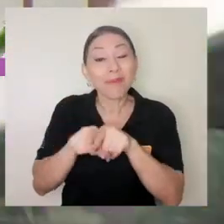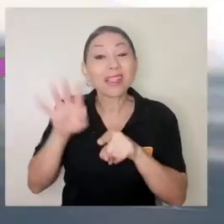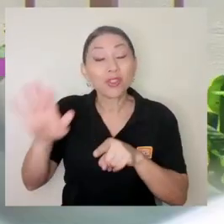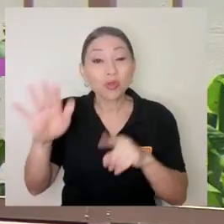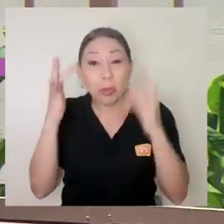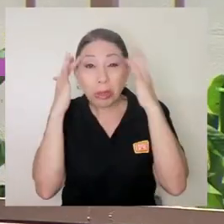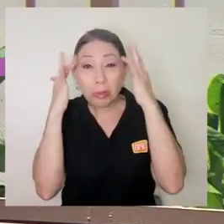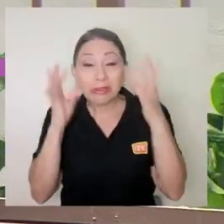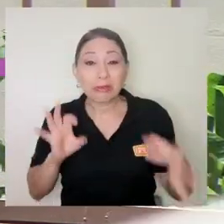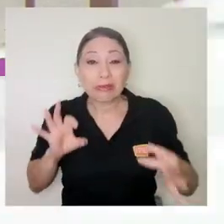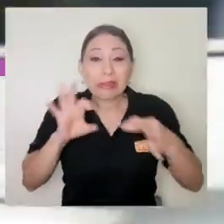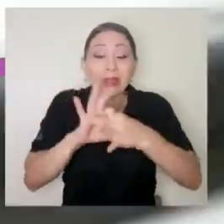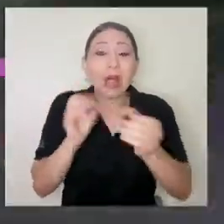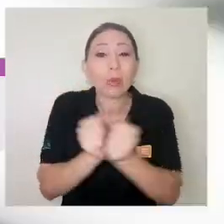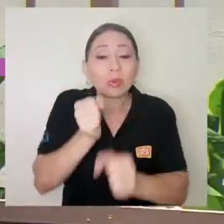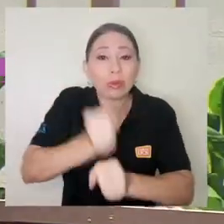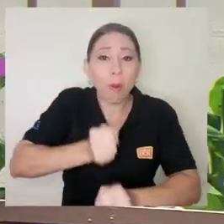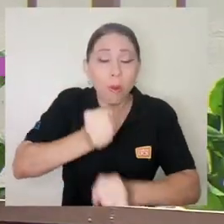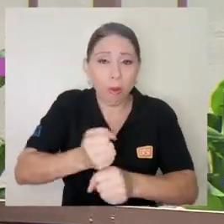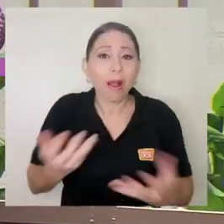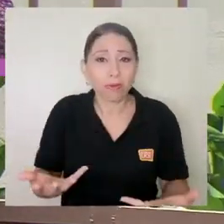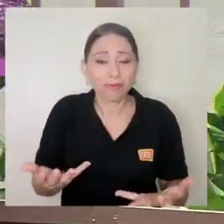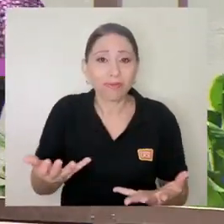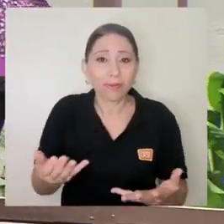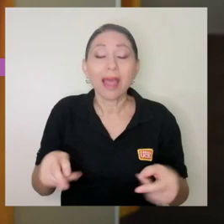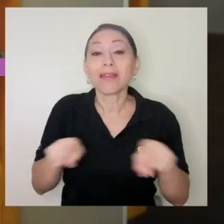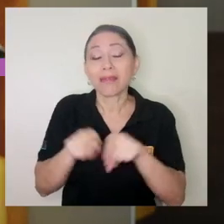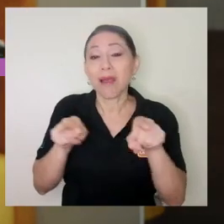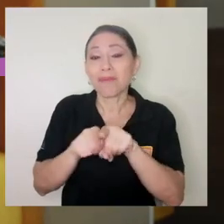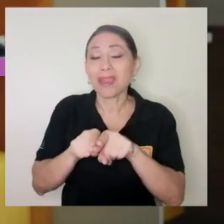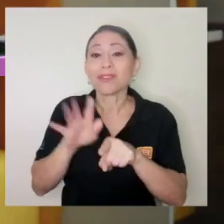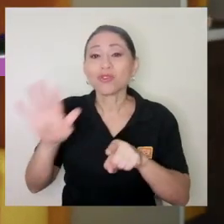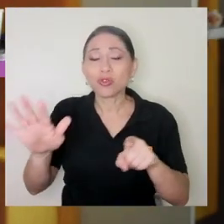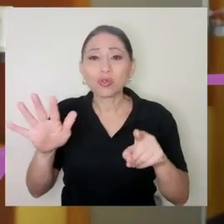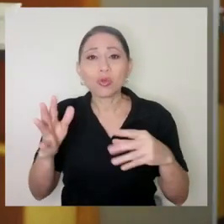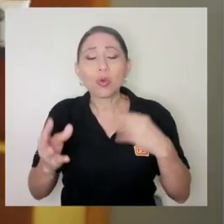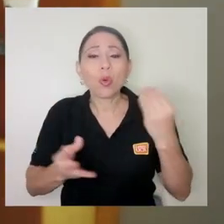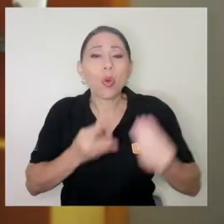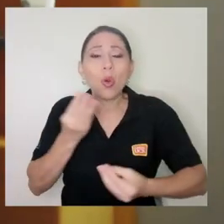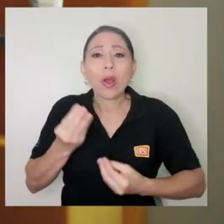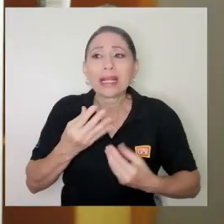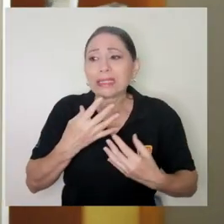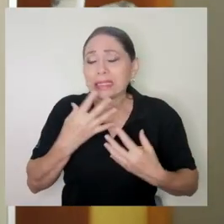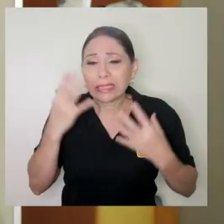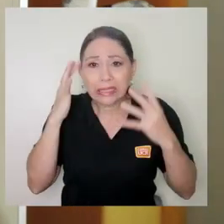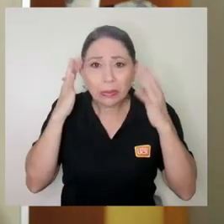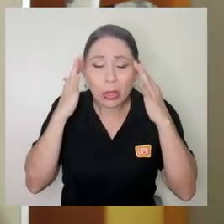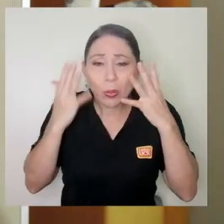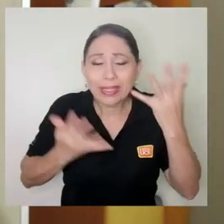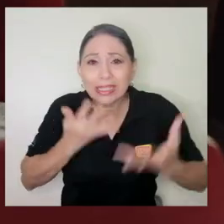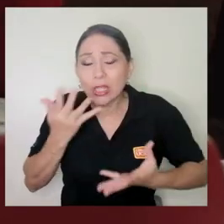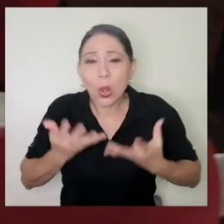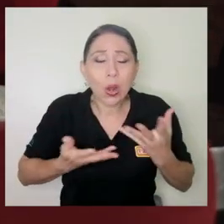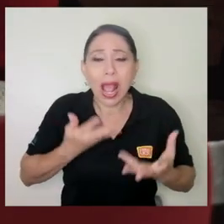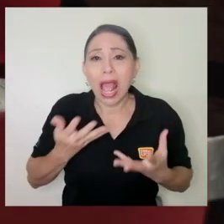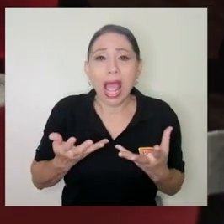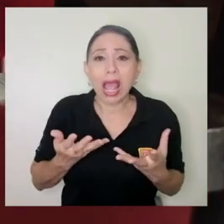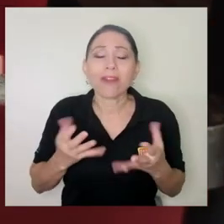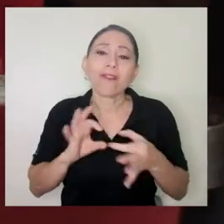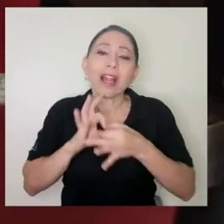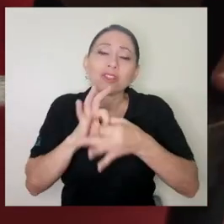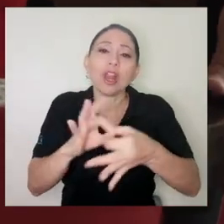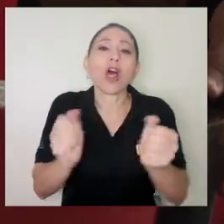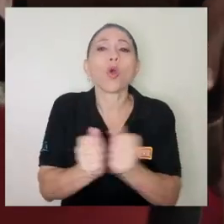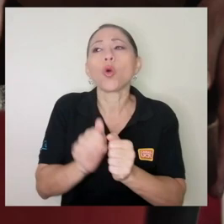profundamente, eso es una cosa muy importante, temas vinculados a convivencia también, ¿verdad? Entonces, básicamente, esas son